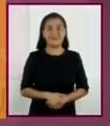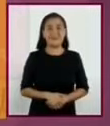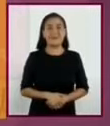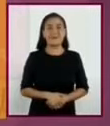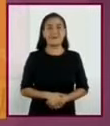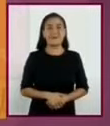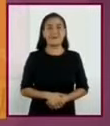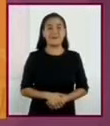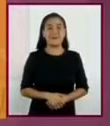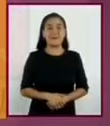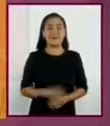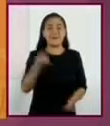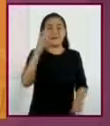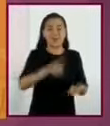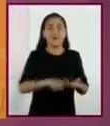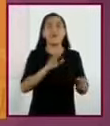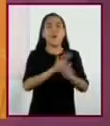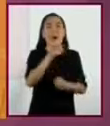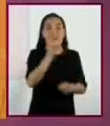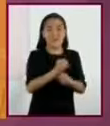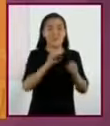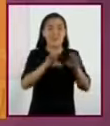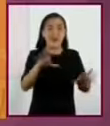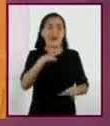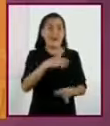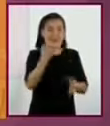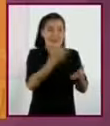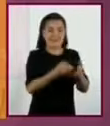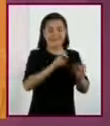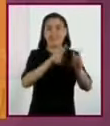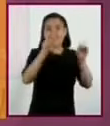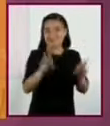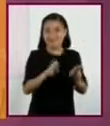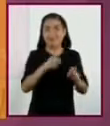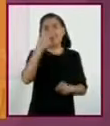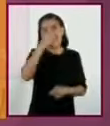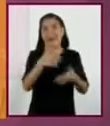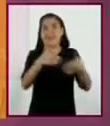¿Qué información tengo del tema o del texto antes de leerlo?